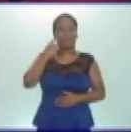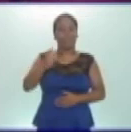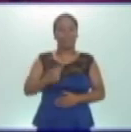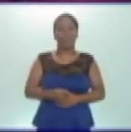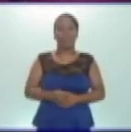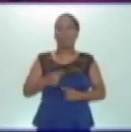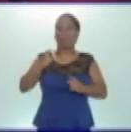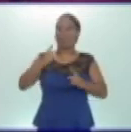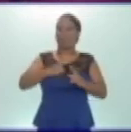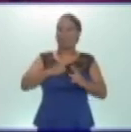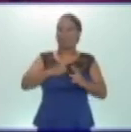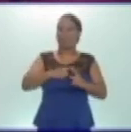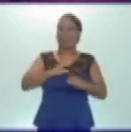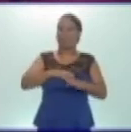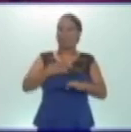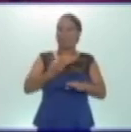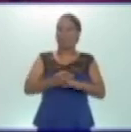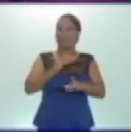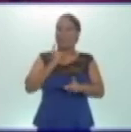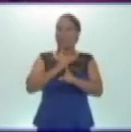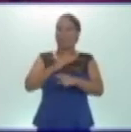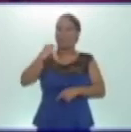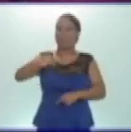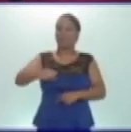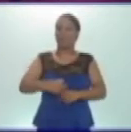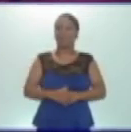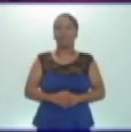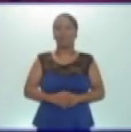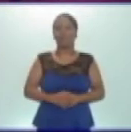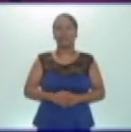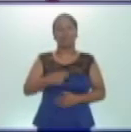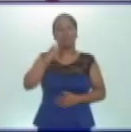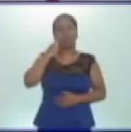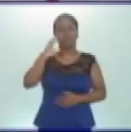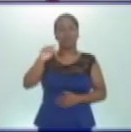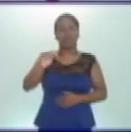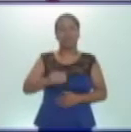después de finalizado el encuentro de hoy. Veamos en qué consiste.